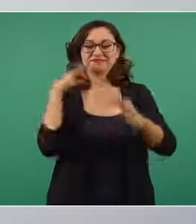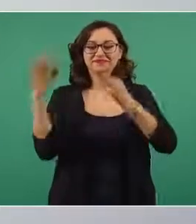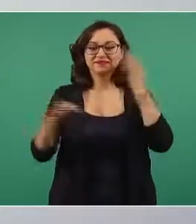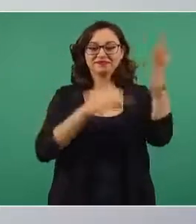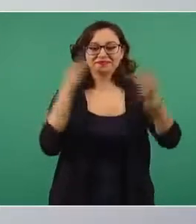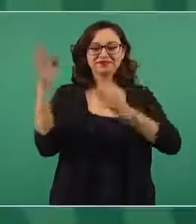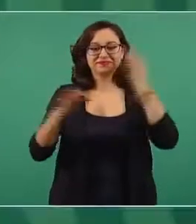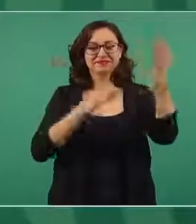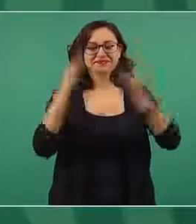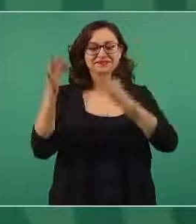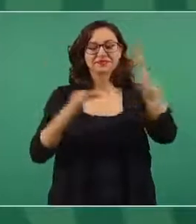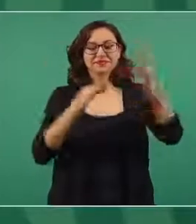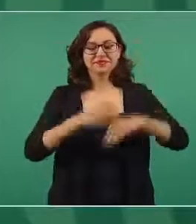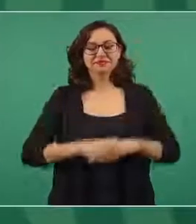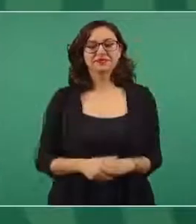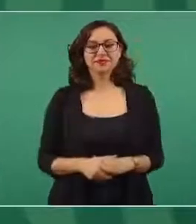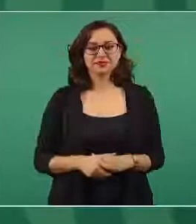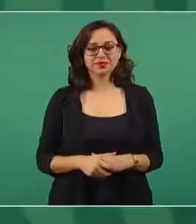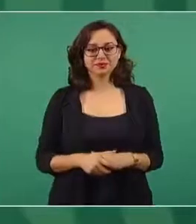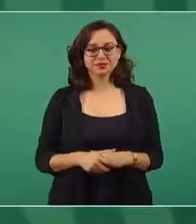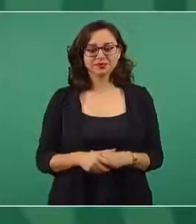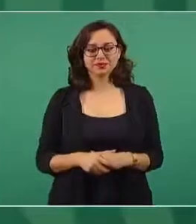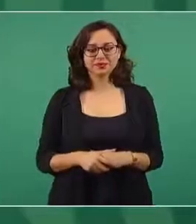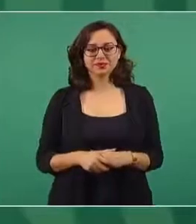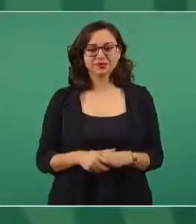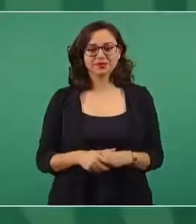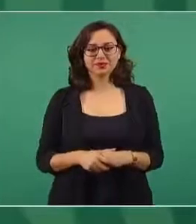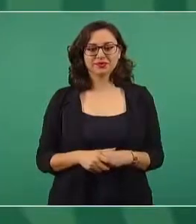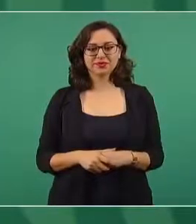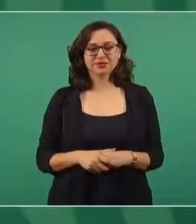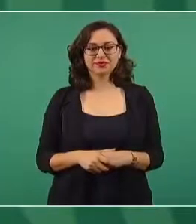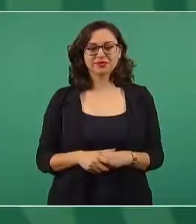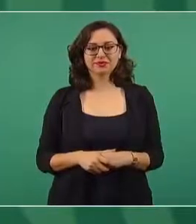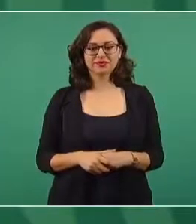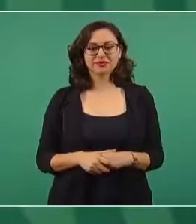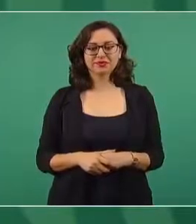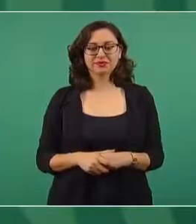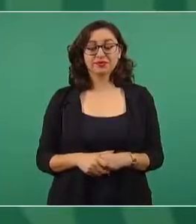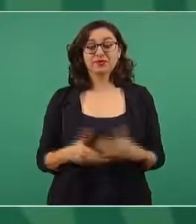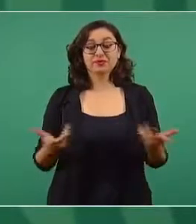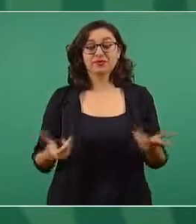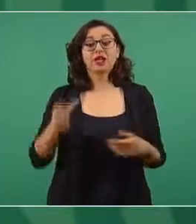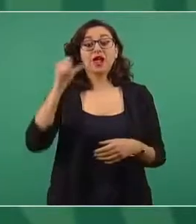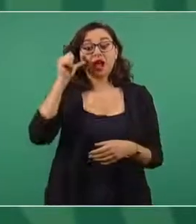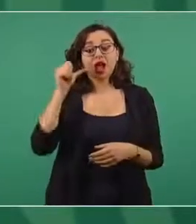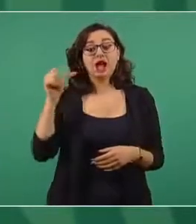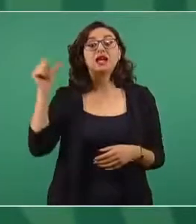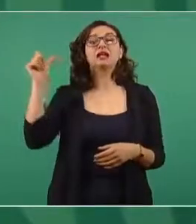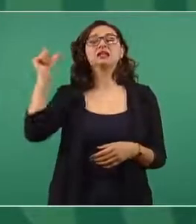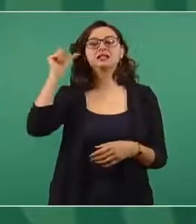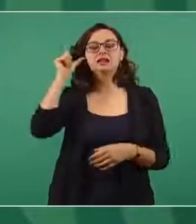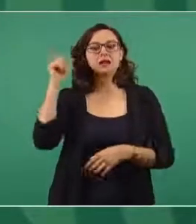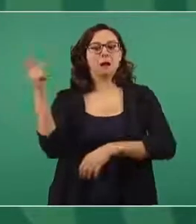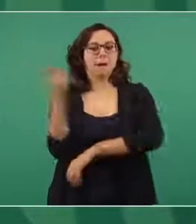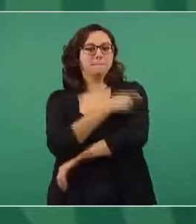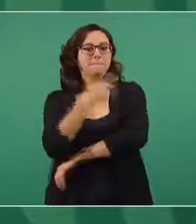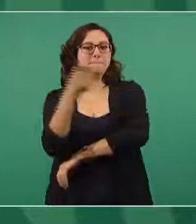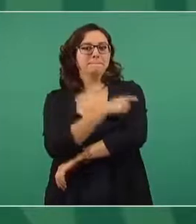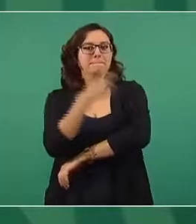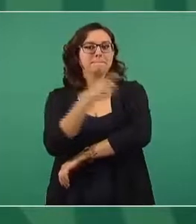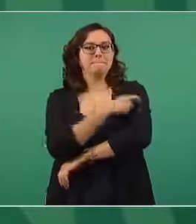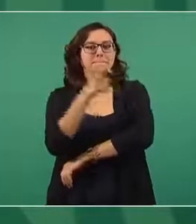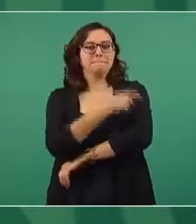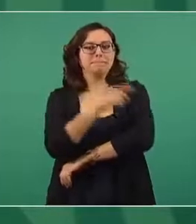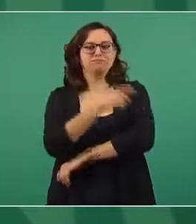Ayer se vacunaron más de un